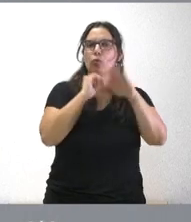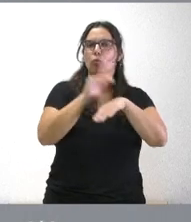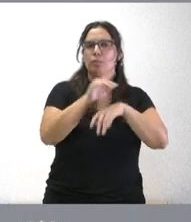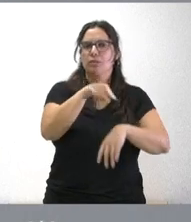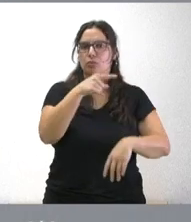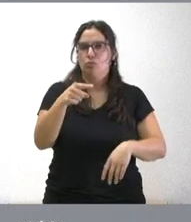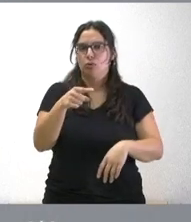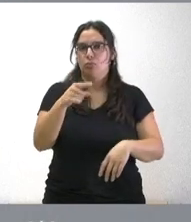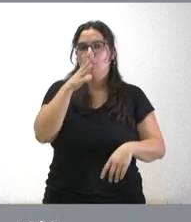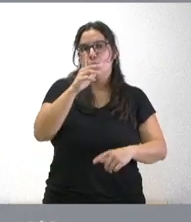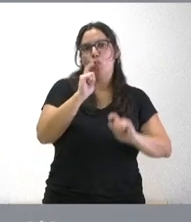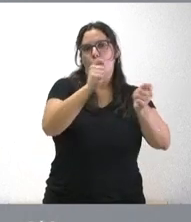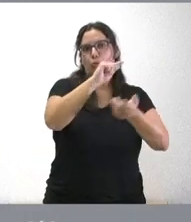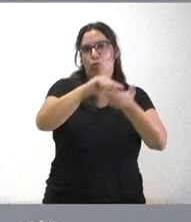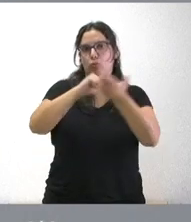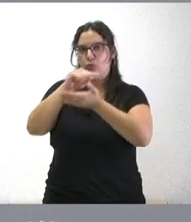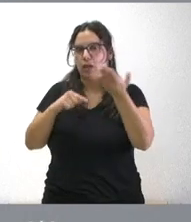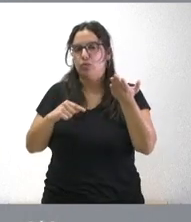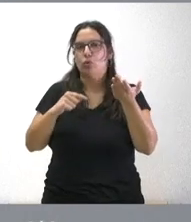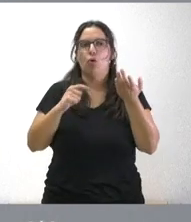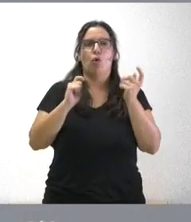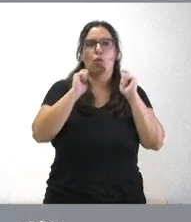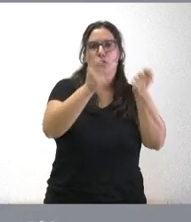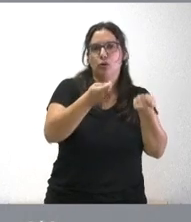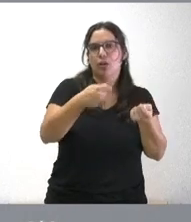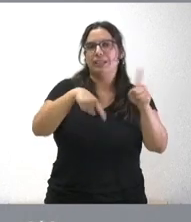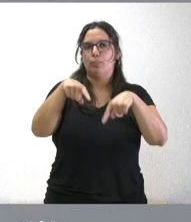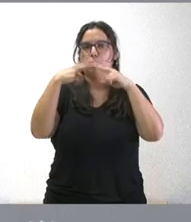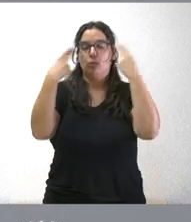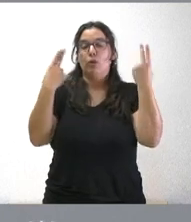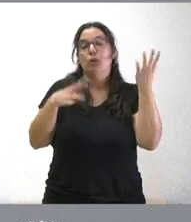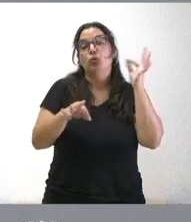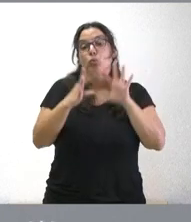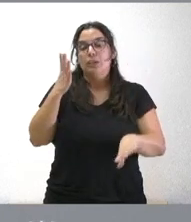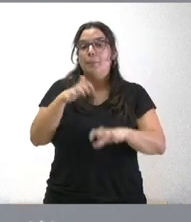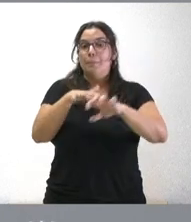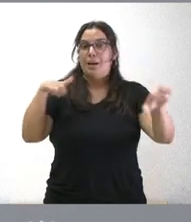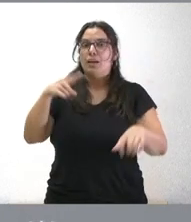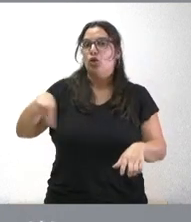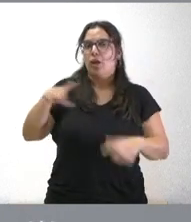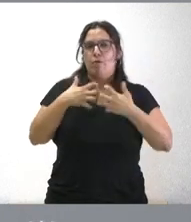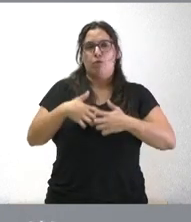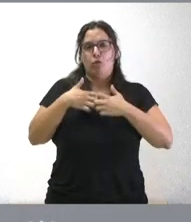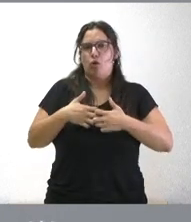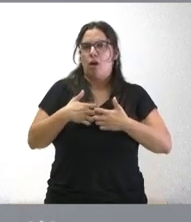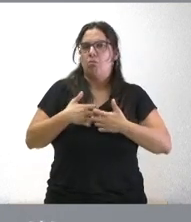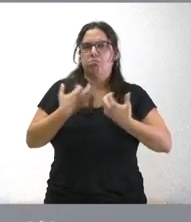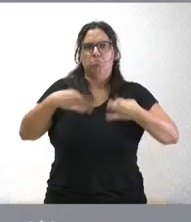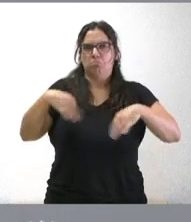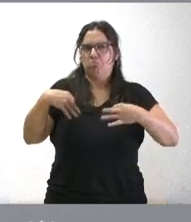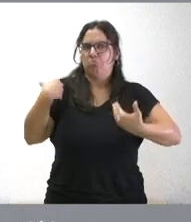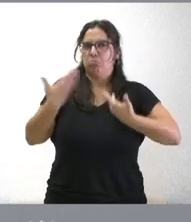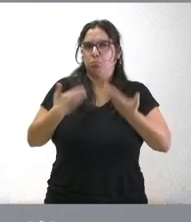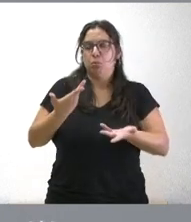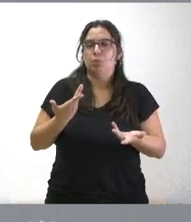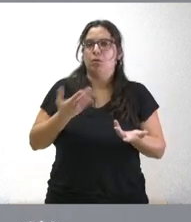de las concesiones en unos casos de los contratos de transporte público en otros afortunadamente la inmensa mayoría funcionan con plena normalidad pero